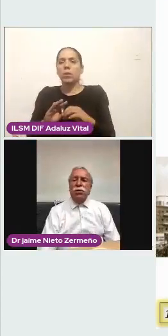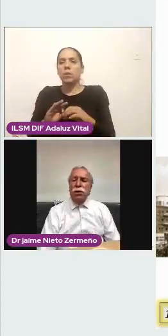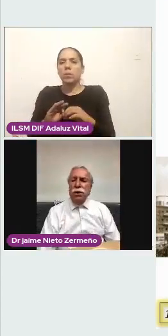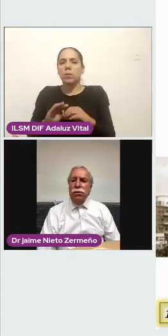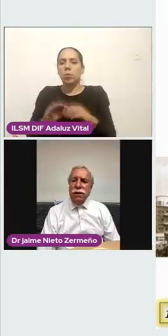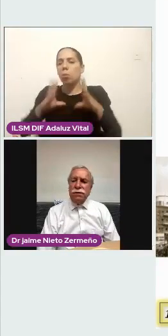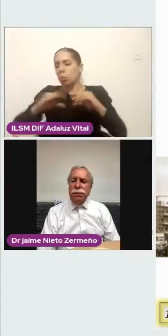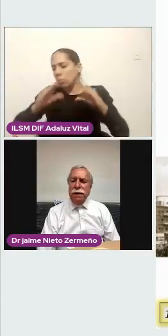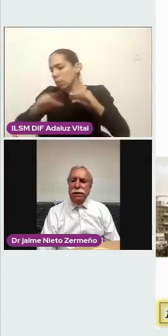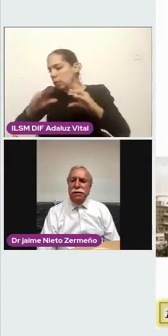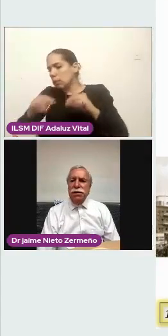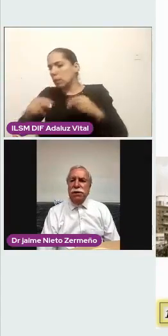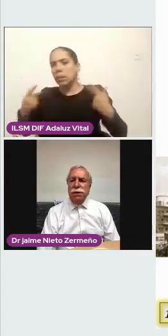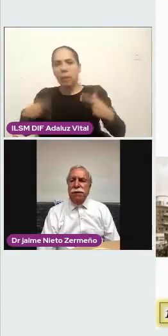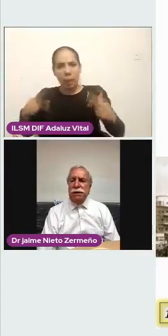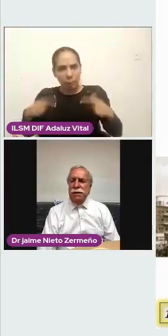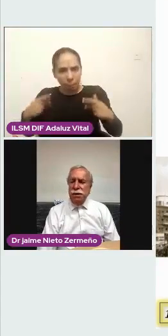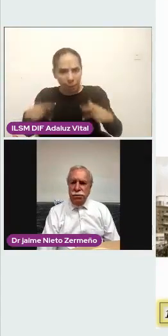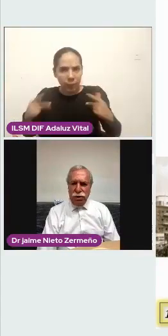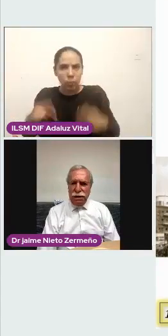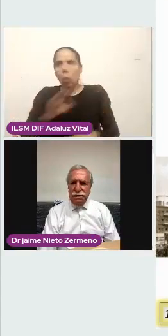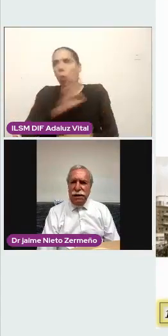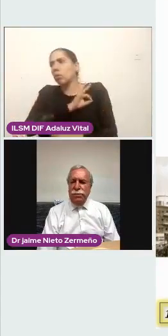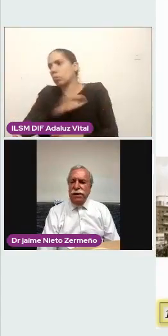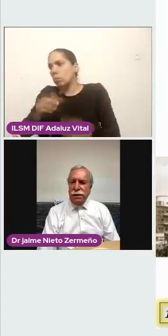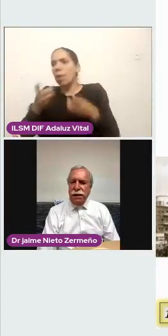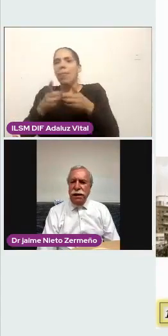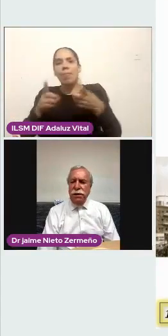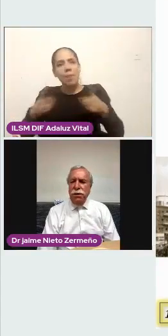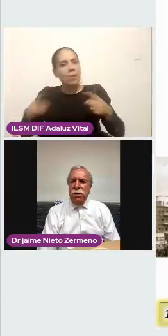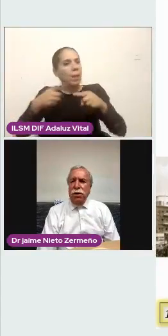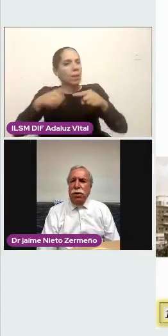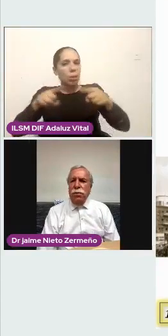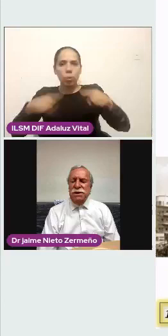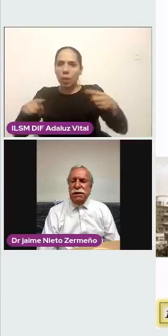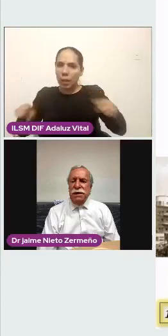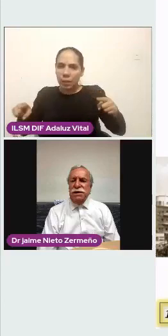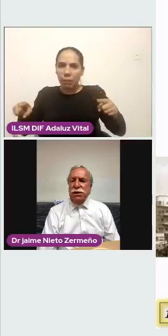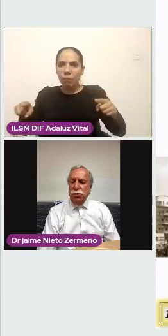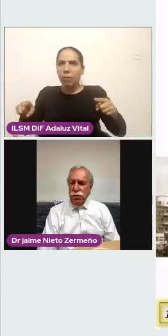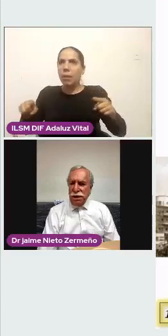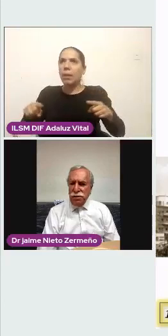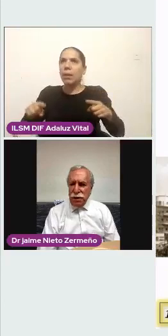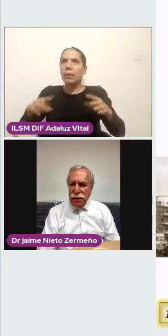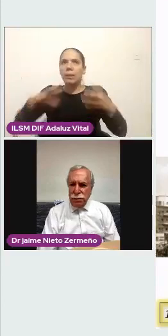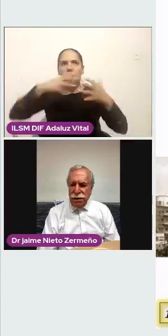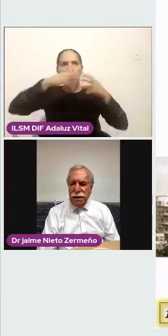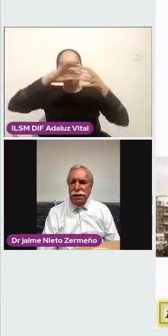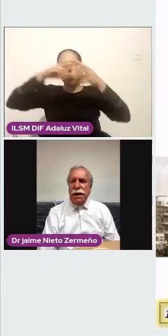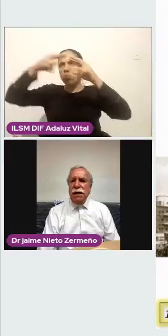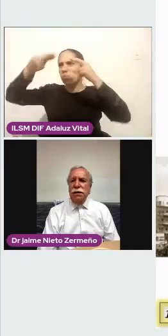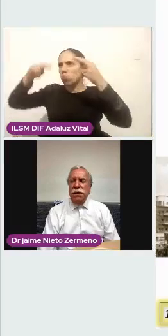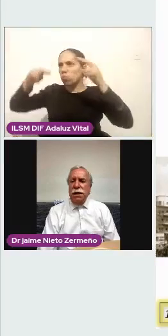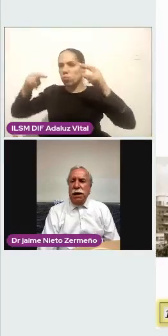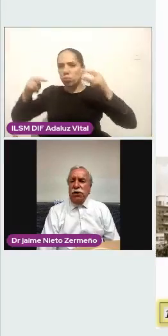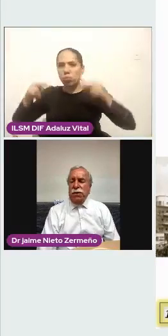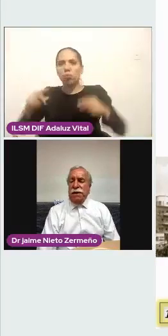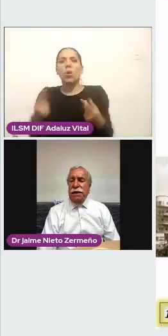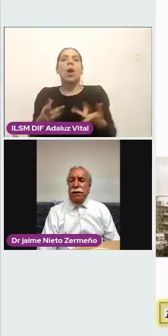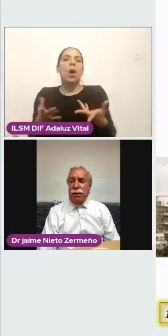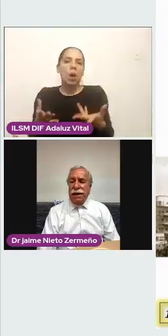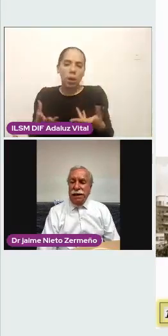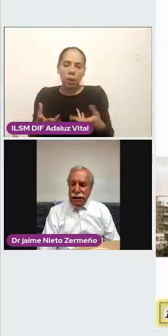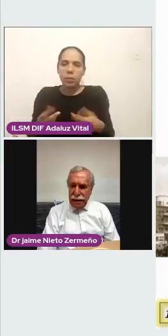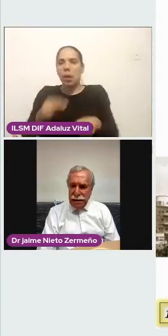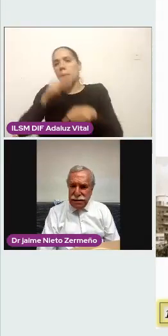el desarrollo de otras partes, de otras partes importantes de la pediatría, como es el Instituto Nacional de Pediatría. El